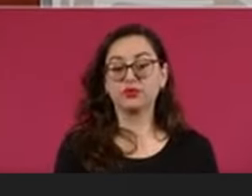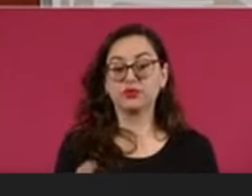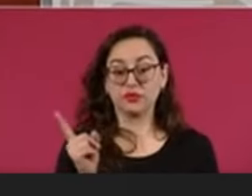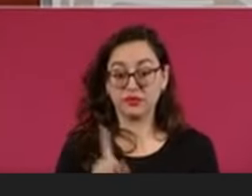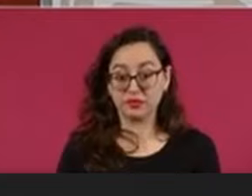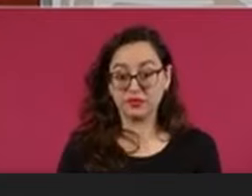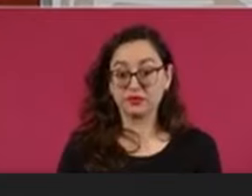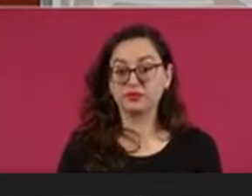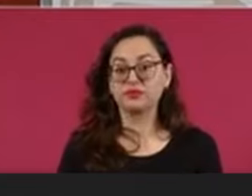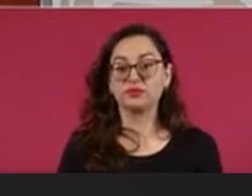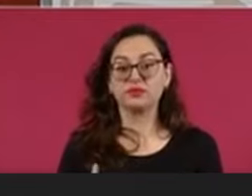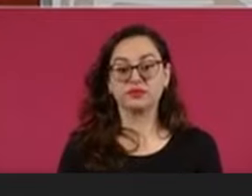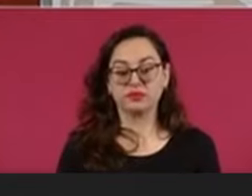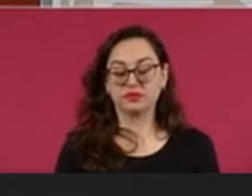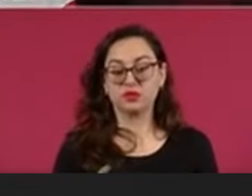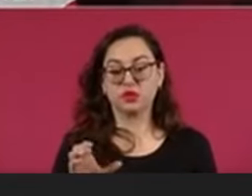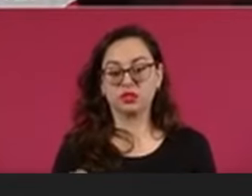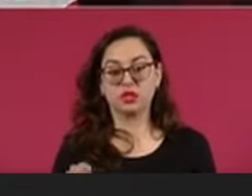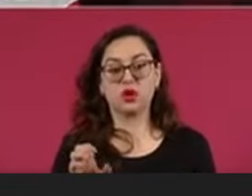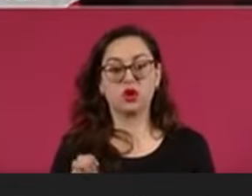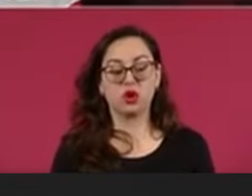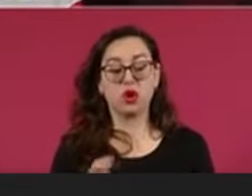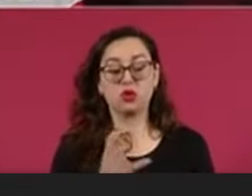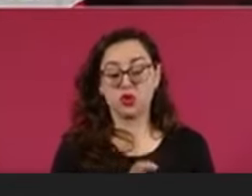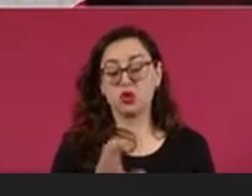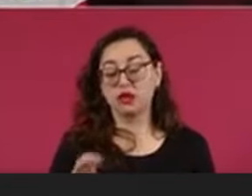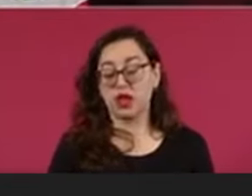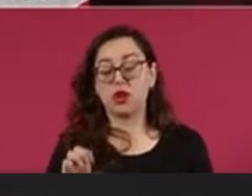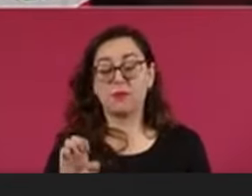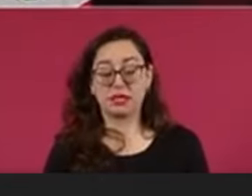por el Consejo Coordinador Empresarial,